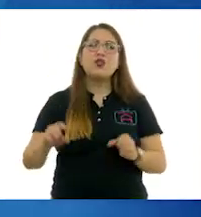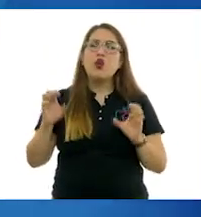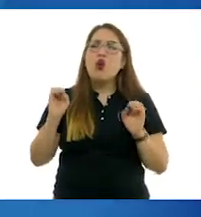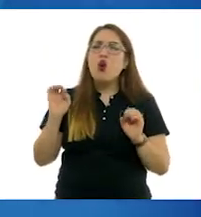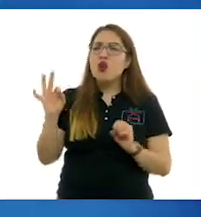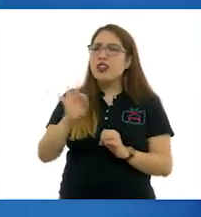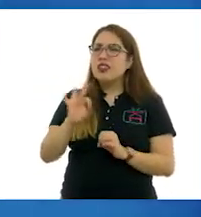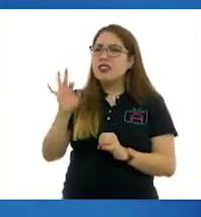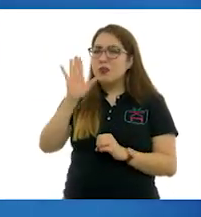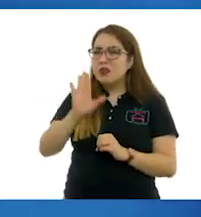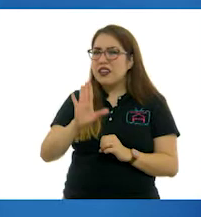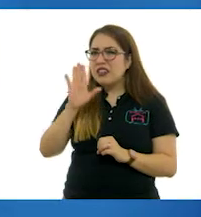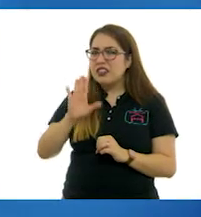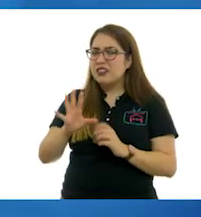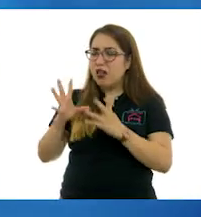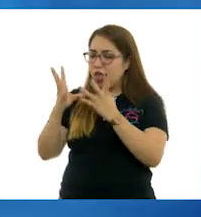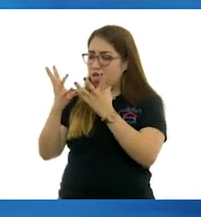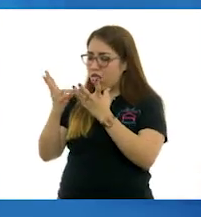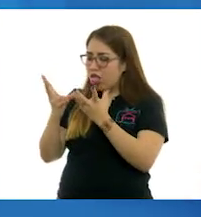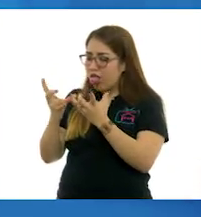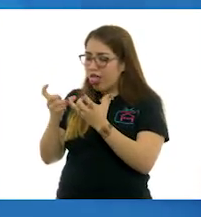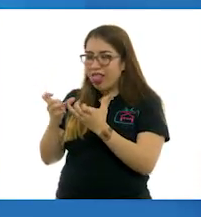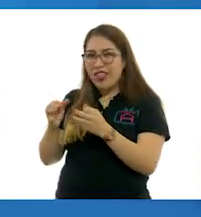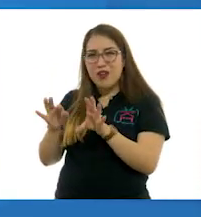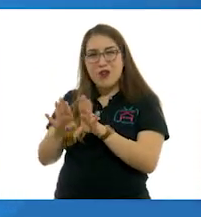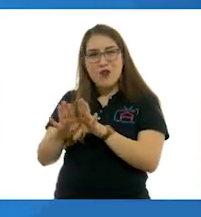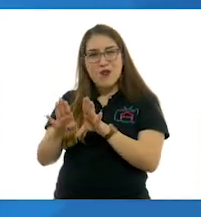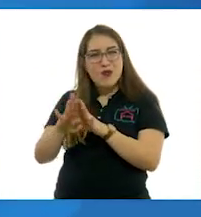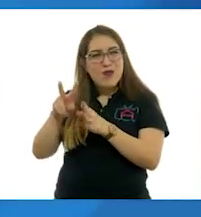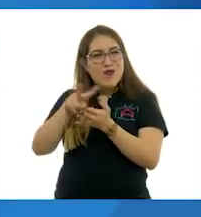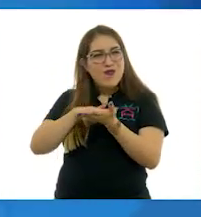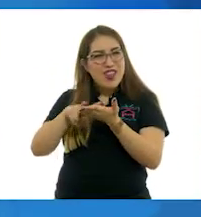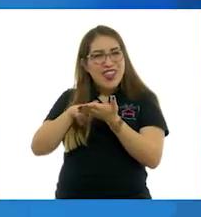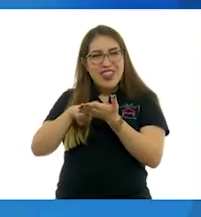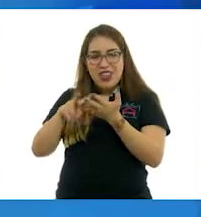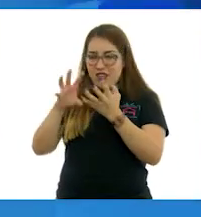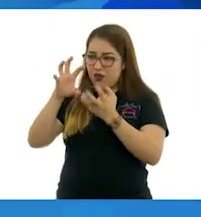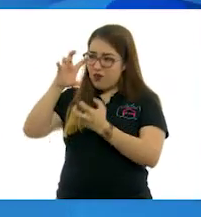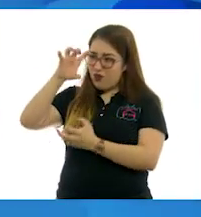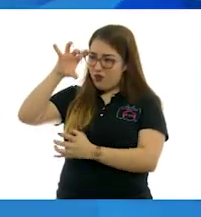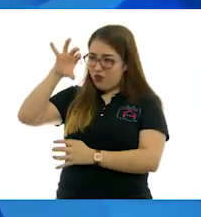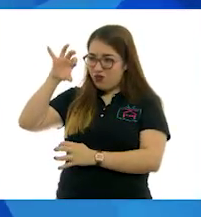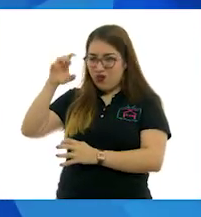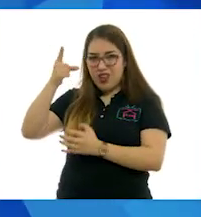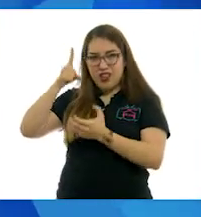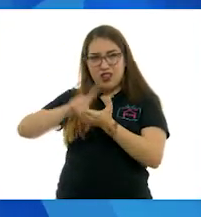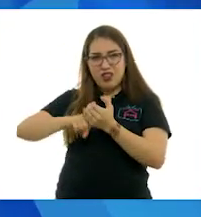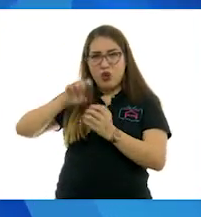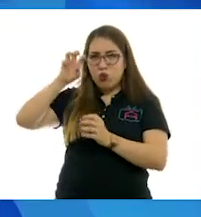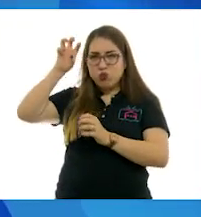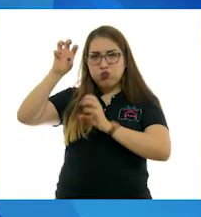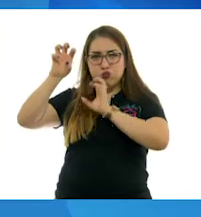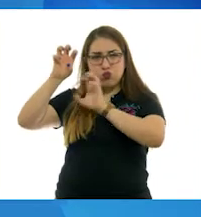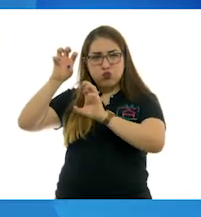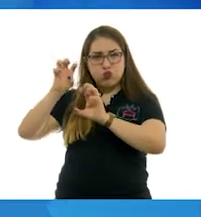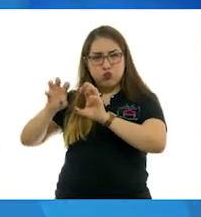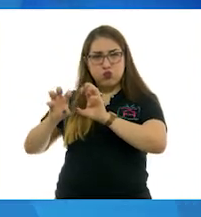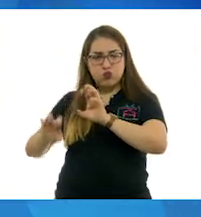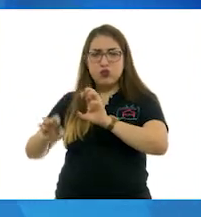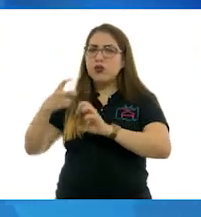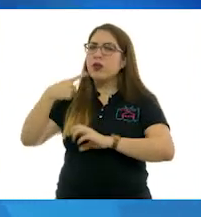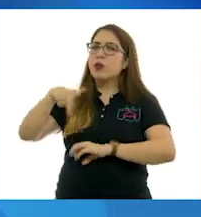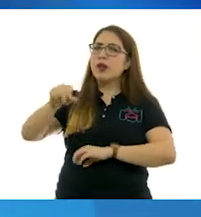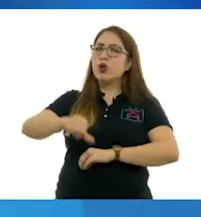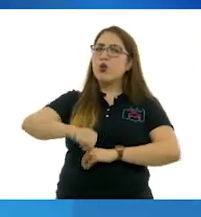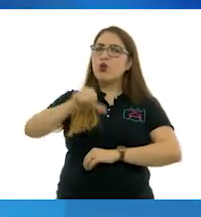enmohecido, que ya comienza a tener un poco de moho y hay algunas cavidades dentro del tronco. Pero también hay otro